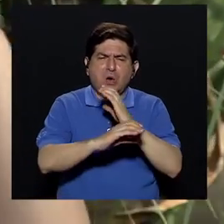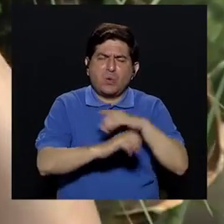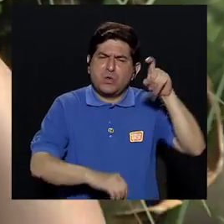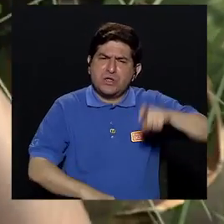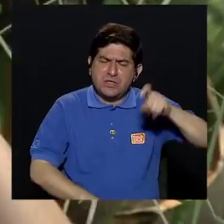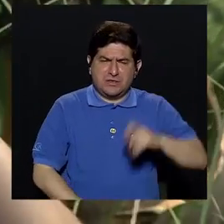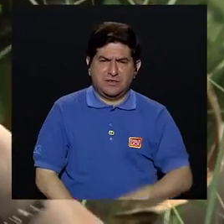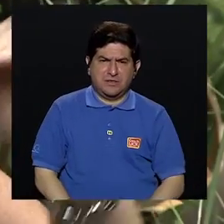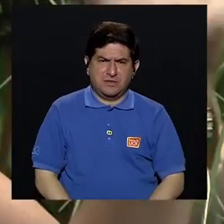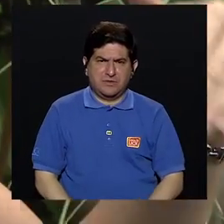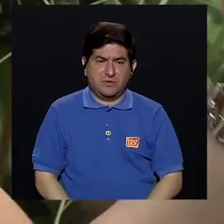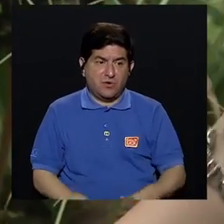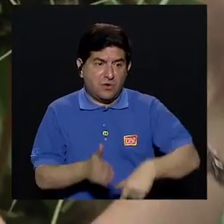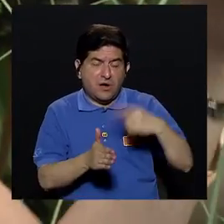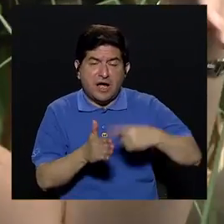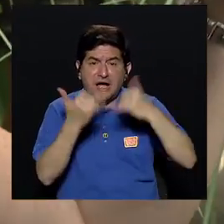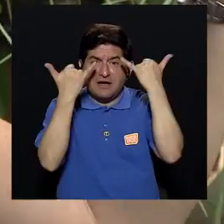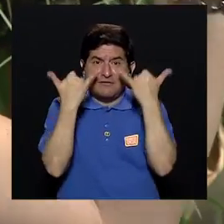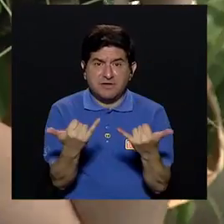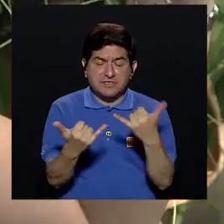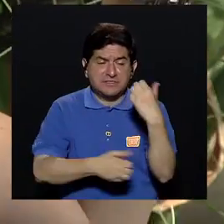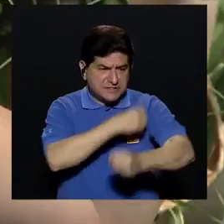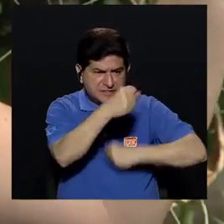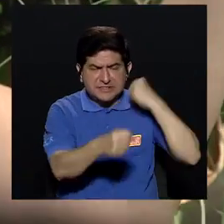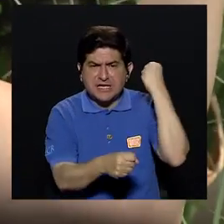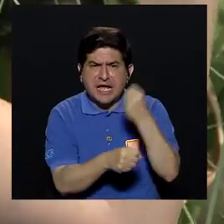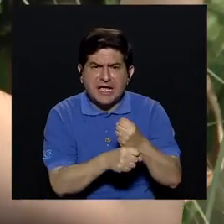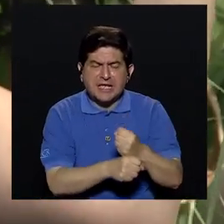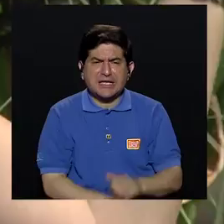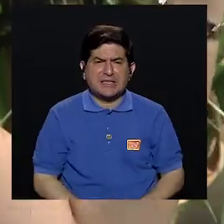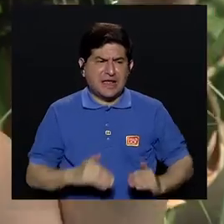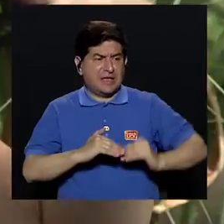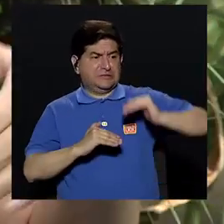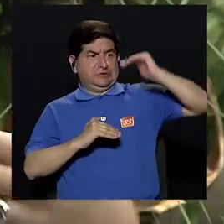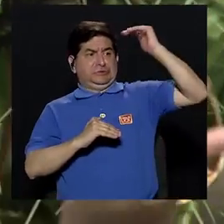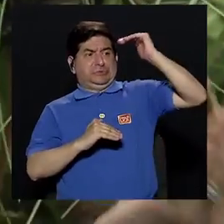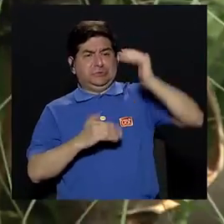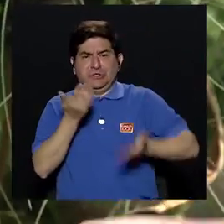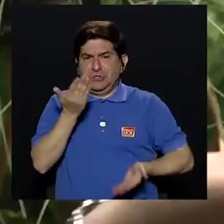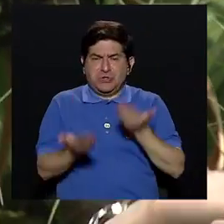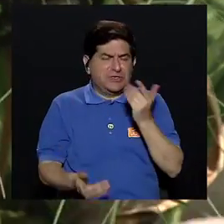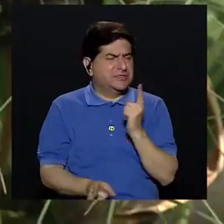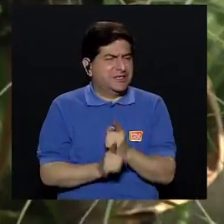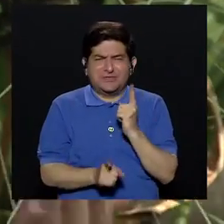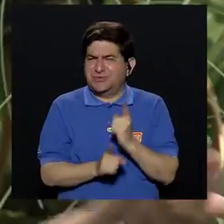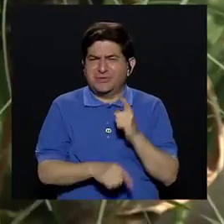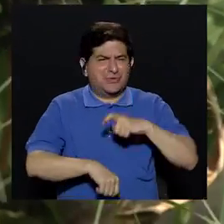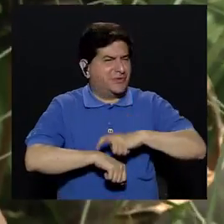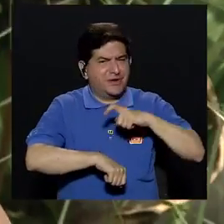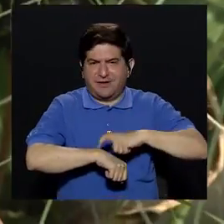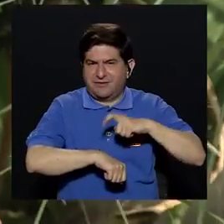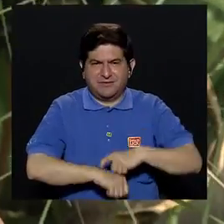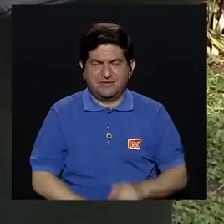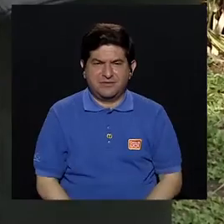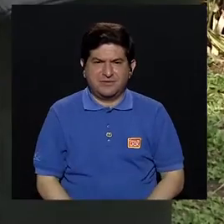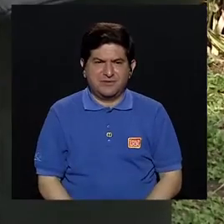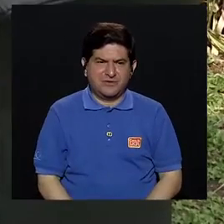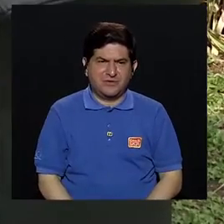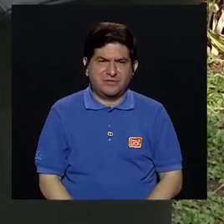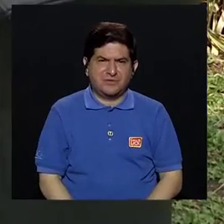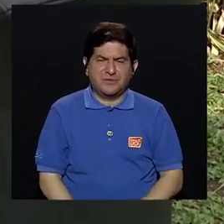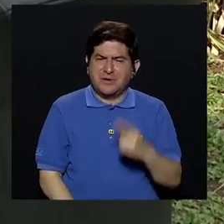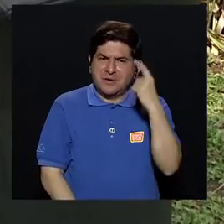conllevan. Muchas veces se llevan ya cuando están en edades más altas, ¿verdad?, que tal vez no era lo ideal. Hablemos de esto, doctora, ¿qué